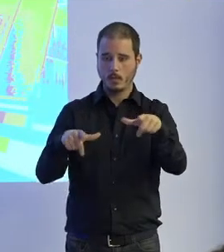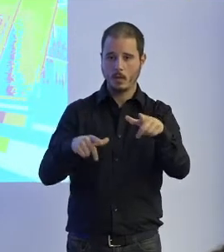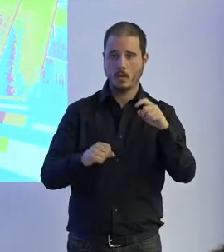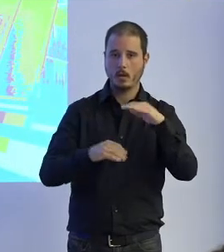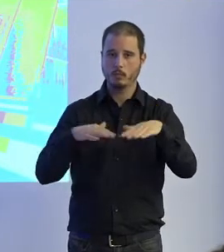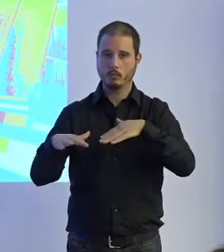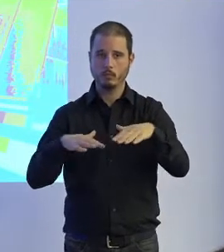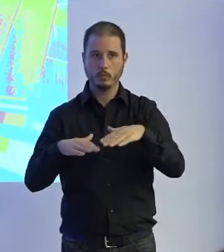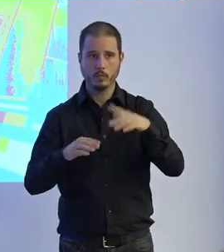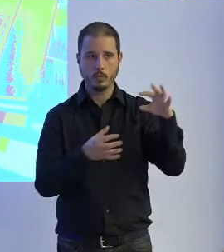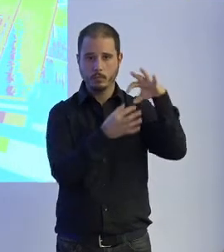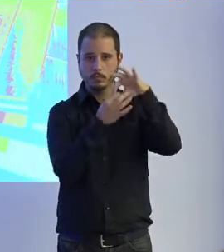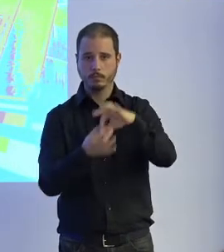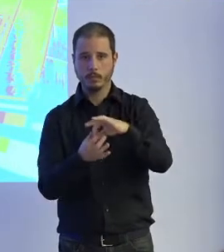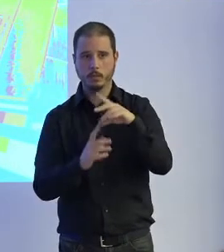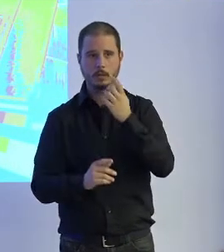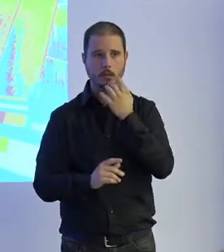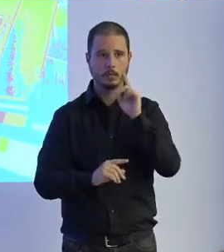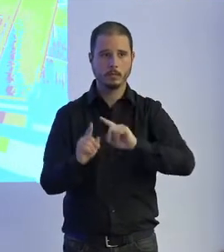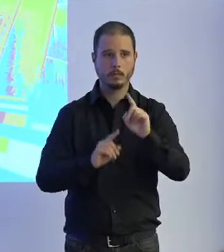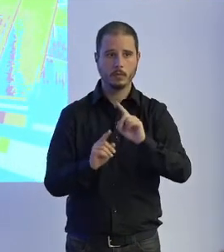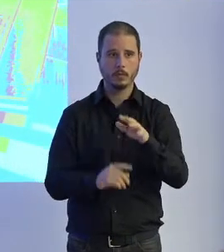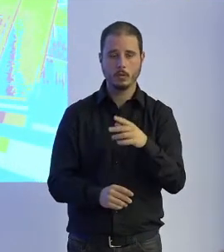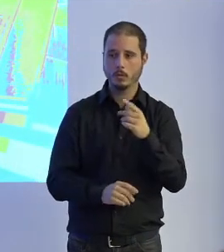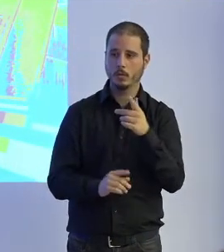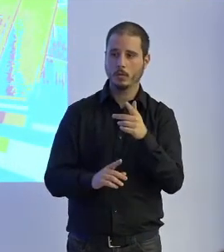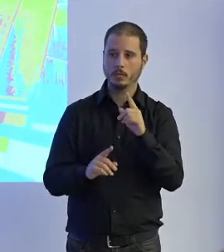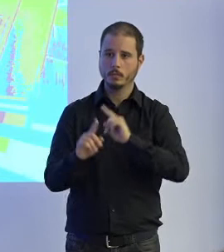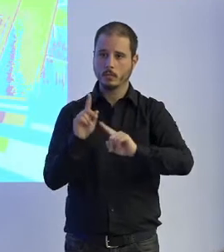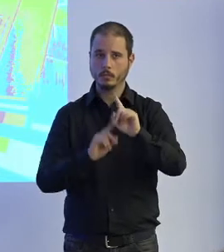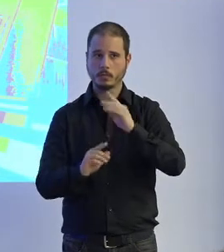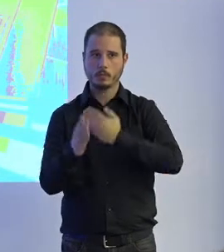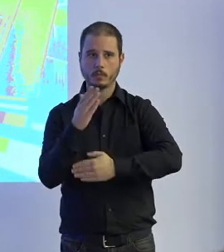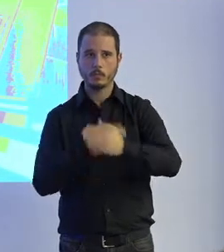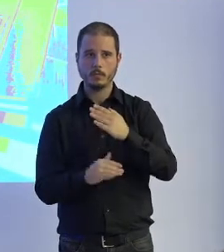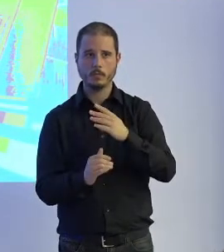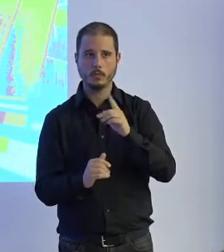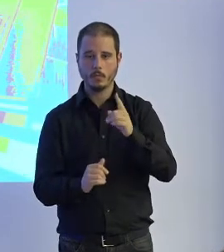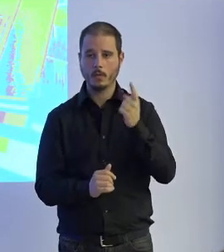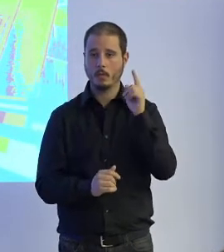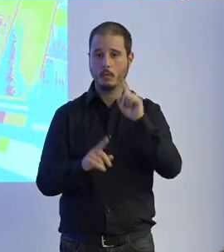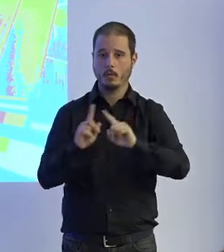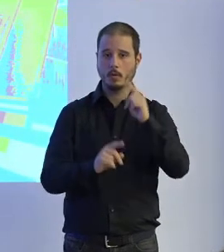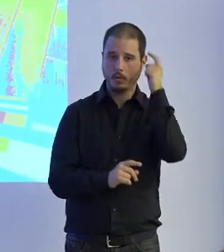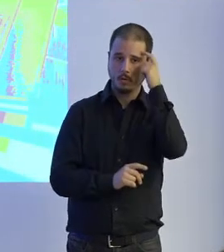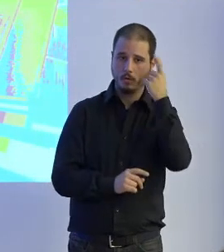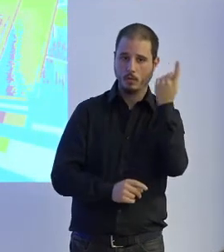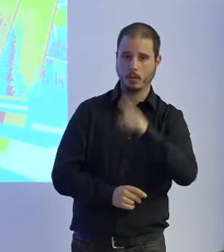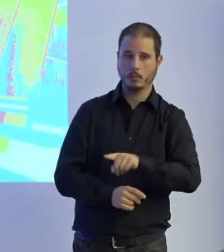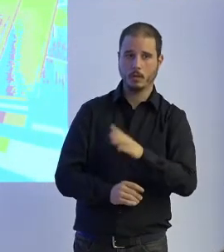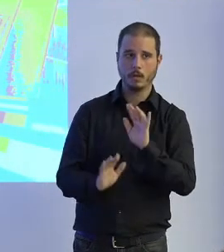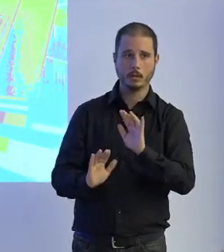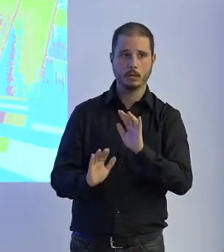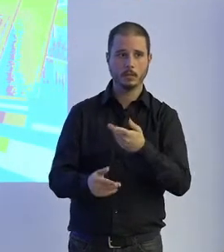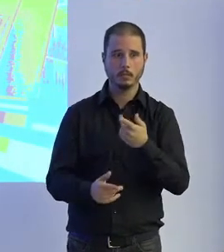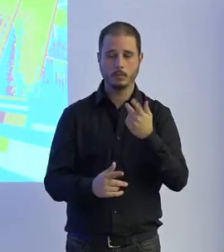pacientes con accidente cerebrovascular pero los pacientes con accidente cerebrovascular también tienen algún problema cognitivo entonces decíamos mira ¿por qué no combinamos las